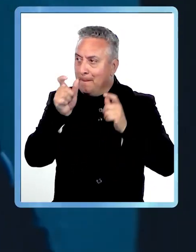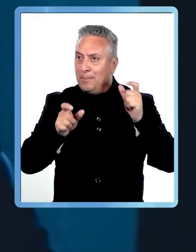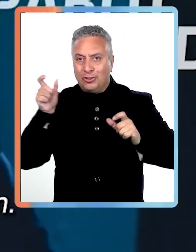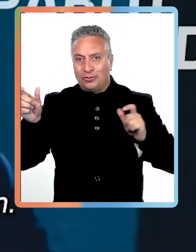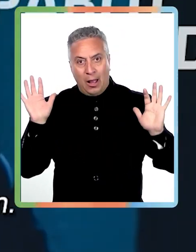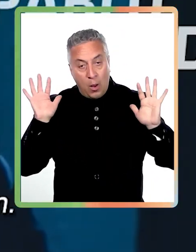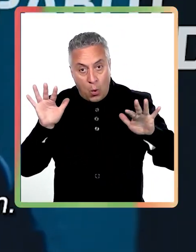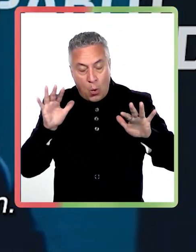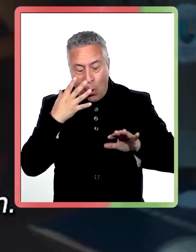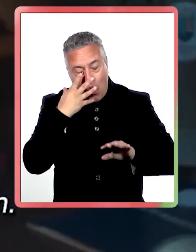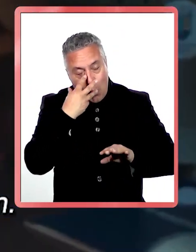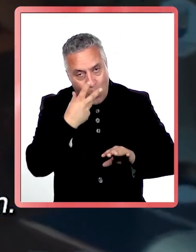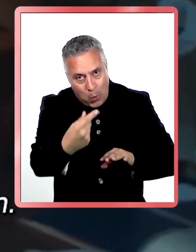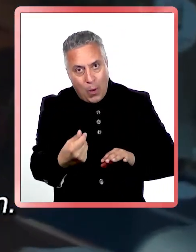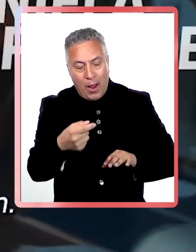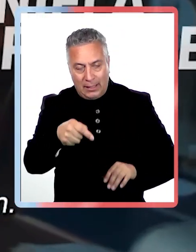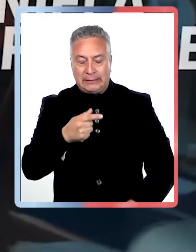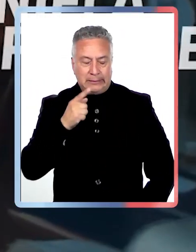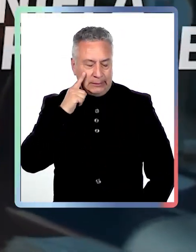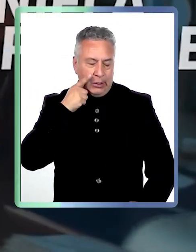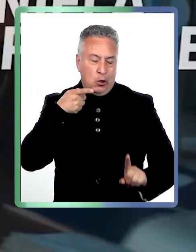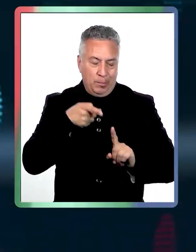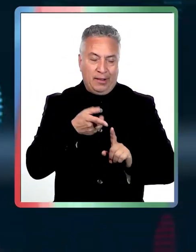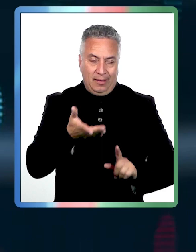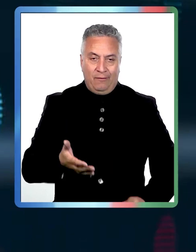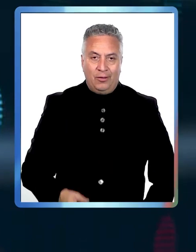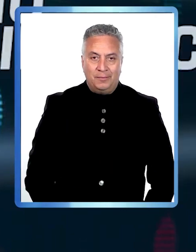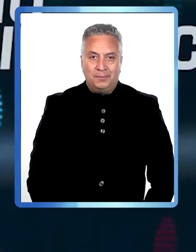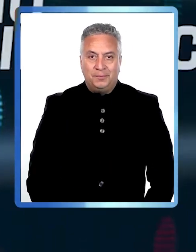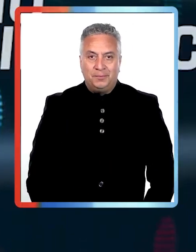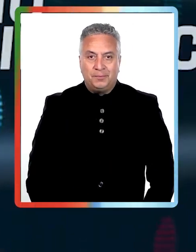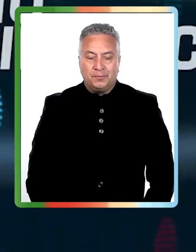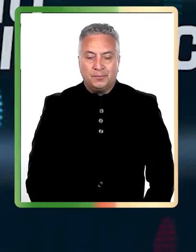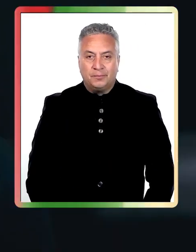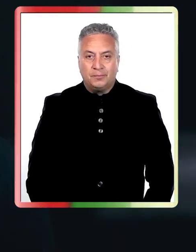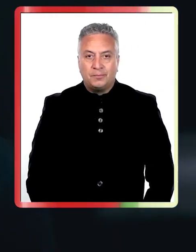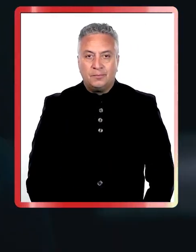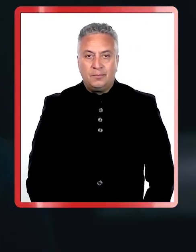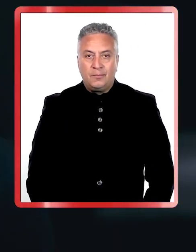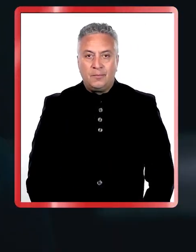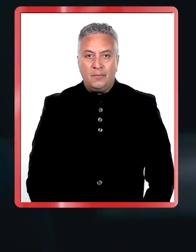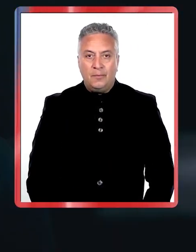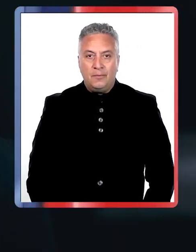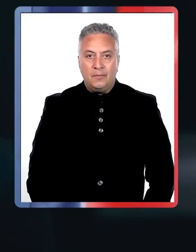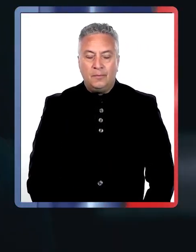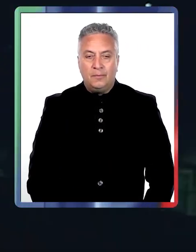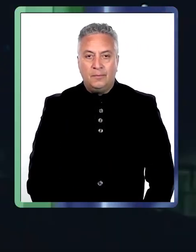género no muy listo en nuestras pantallas. viviendo. Porque tú estás a cargo.